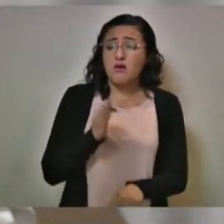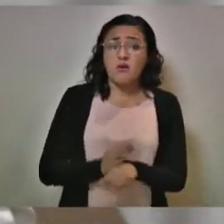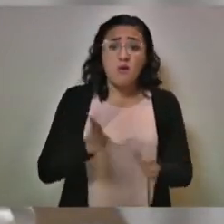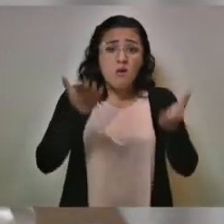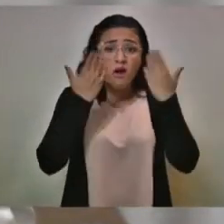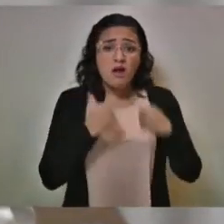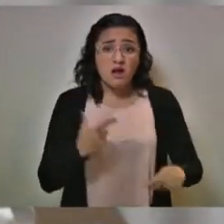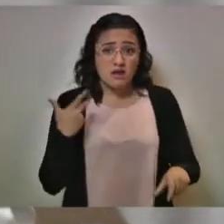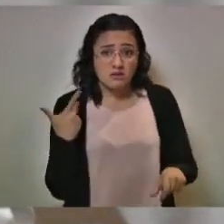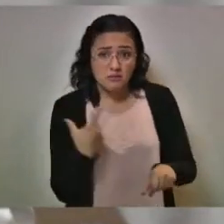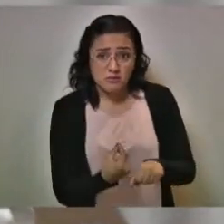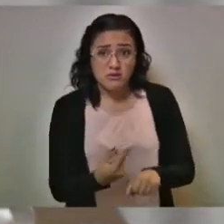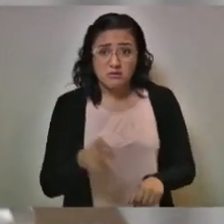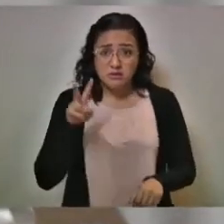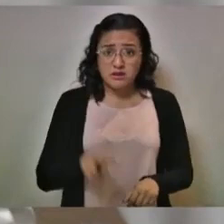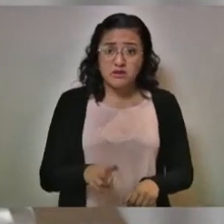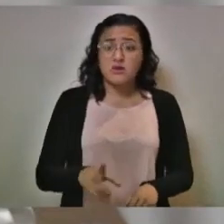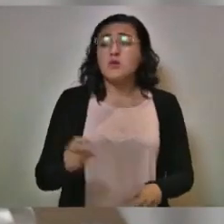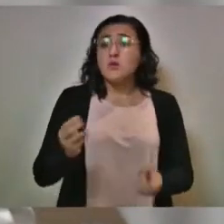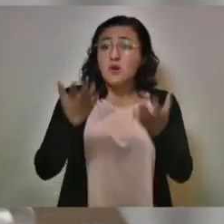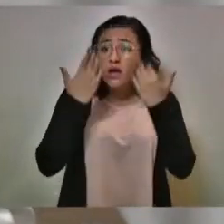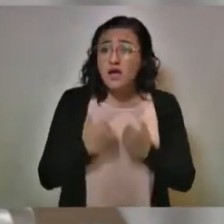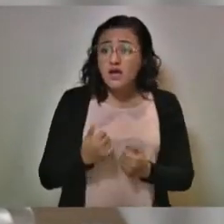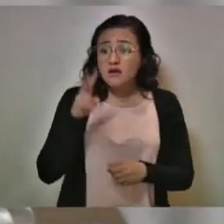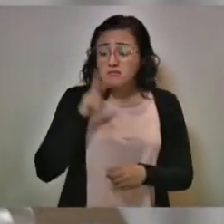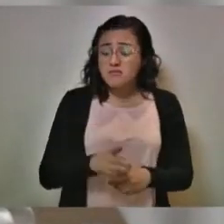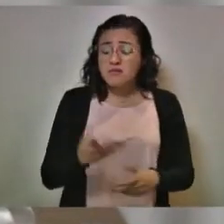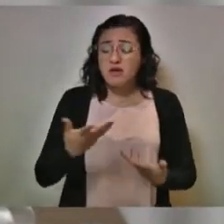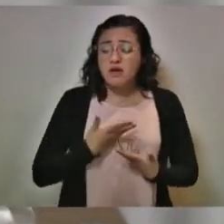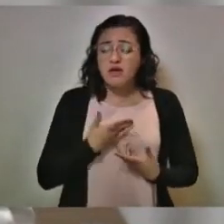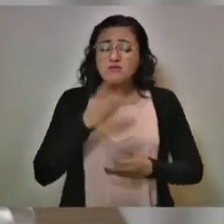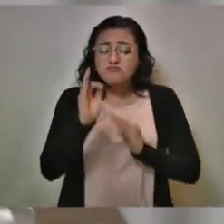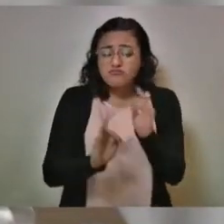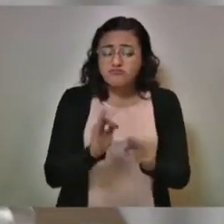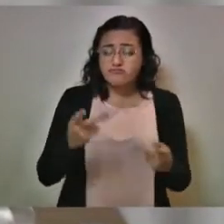vacuna o no haya un tratamiento eficaz,